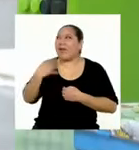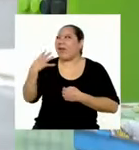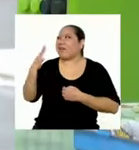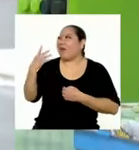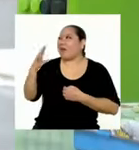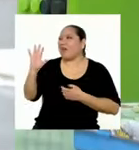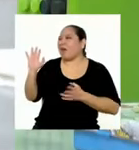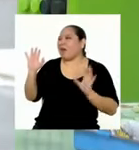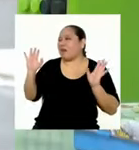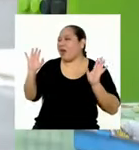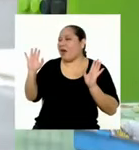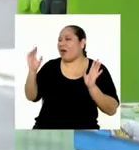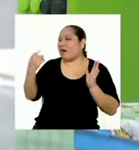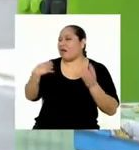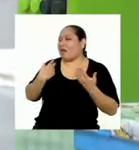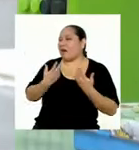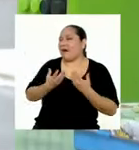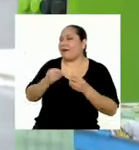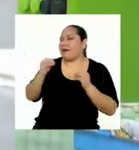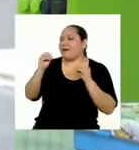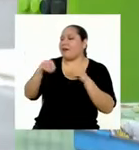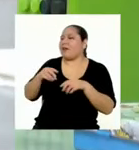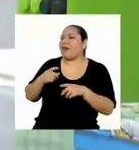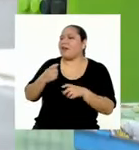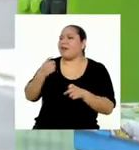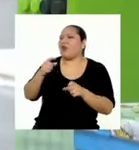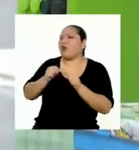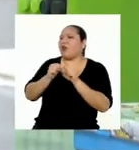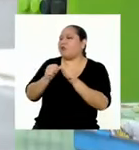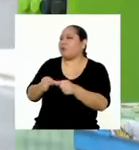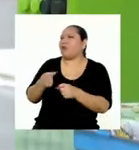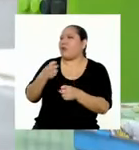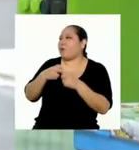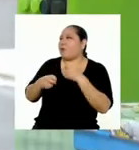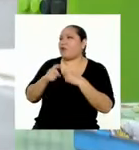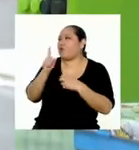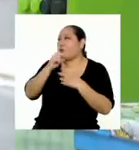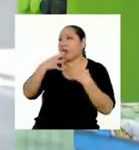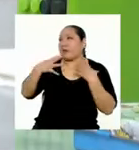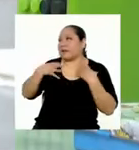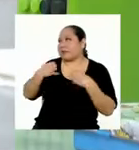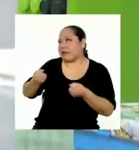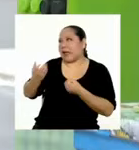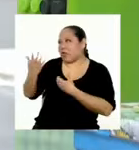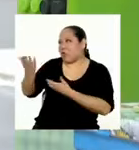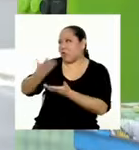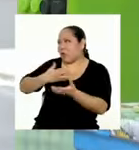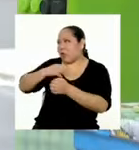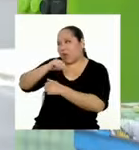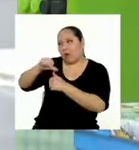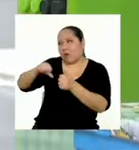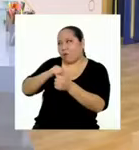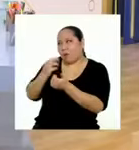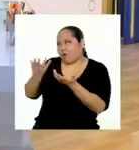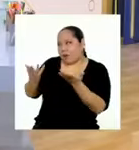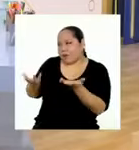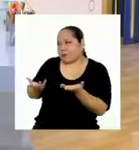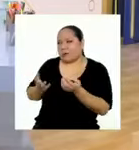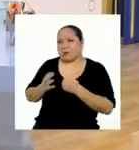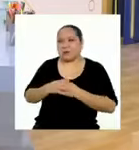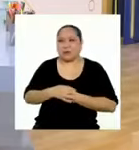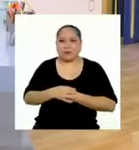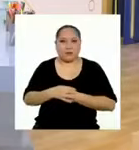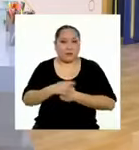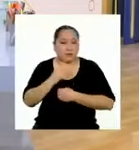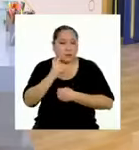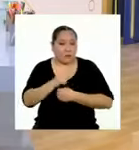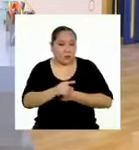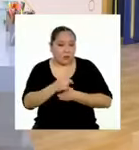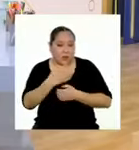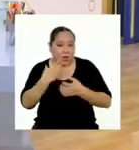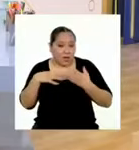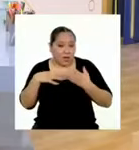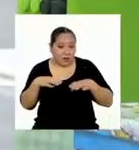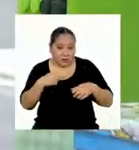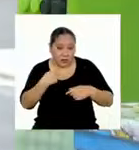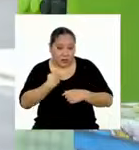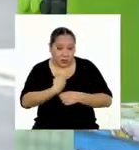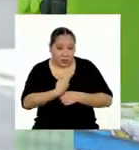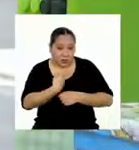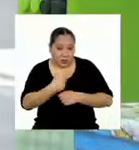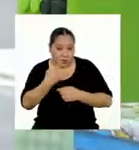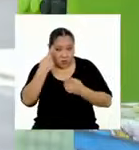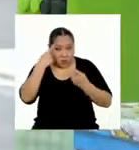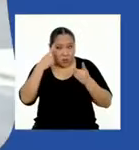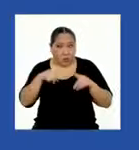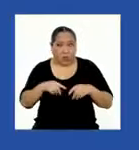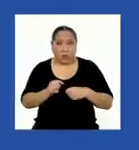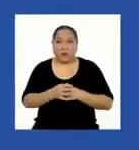¡Ya, ya, ya! ¡Deja de echarle leña al fuego! ¡Eso no es sano para nuestra convivencia! ¿Cumpliste con lo que quedamos?